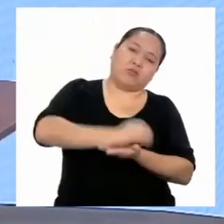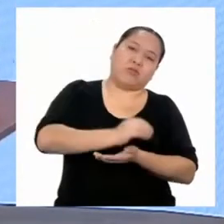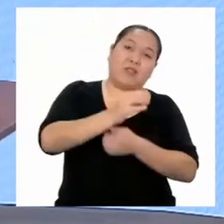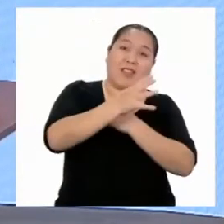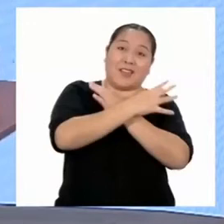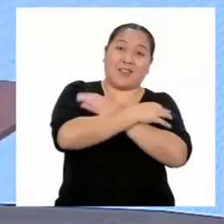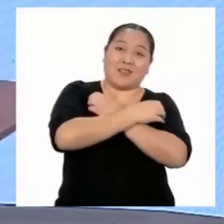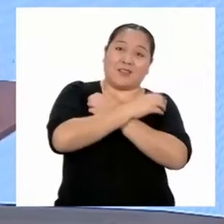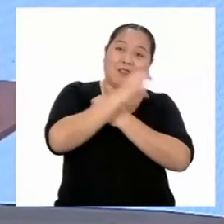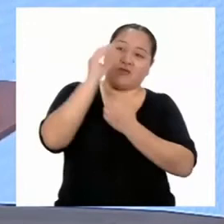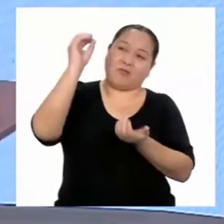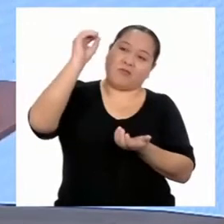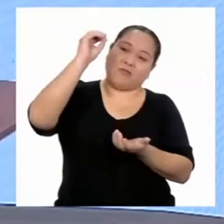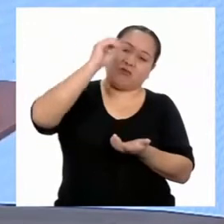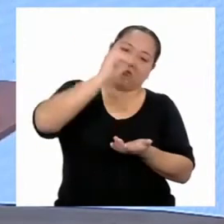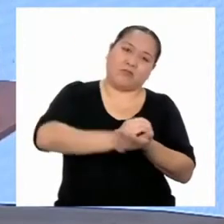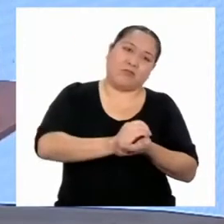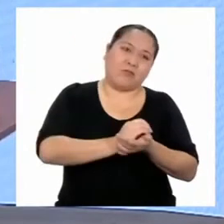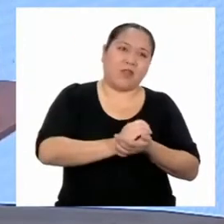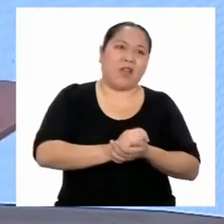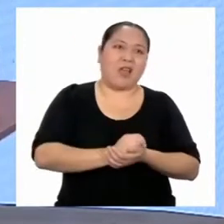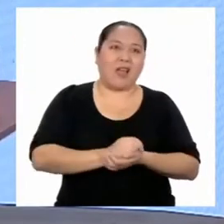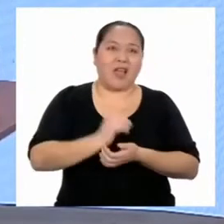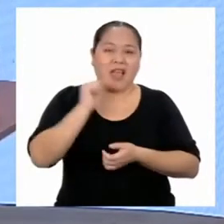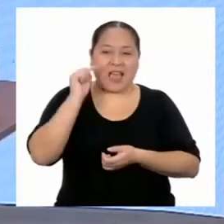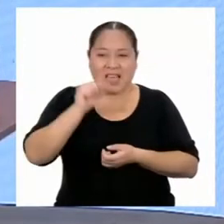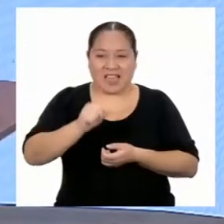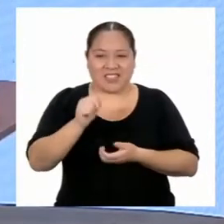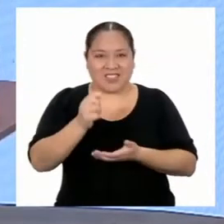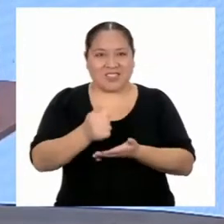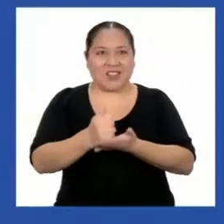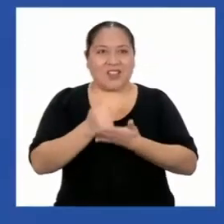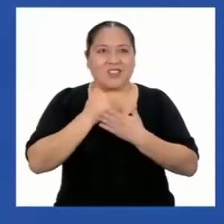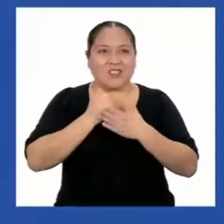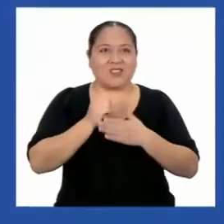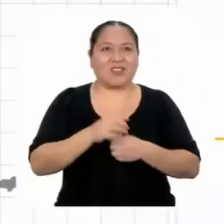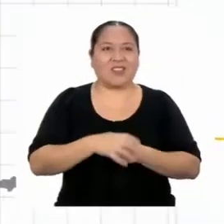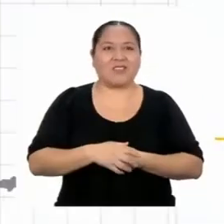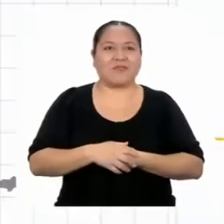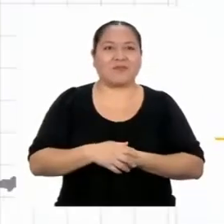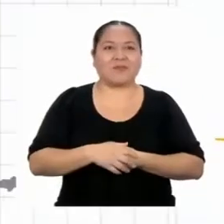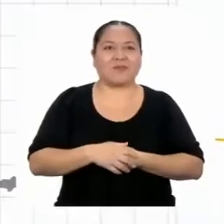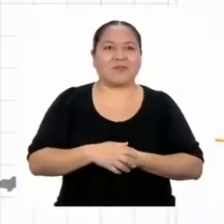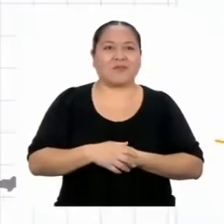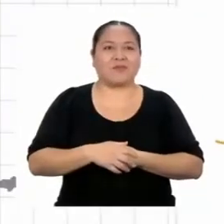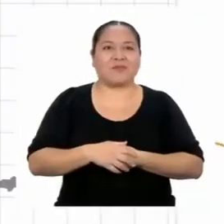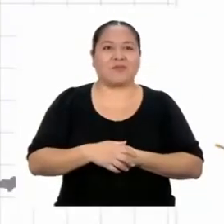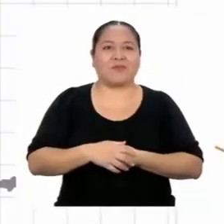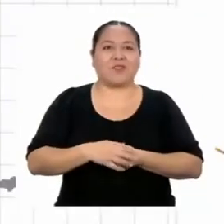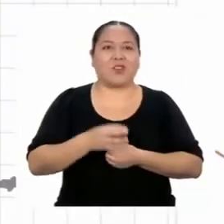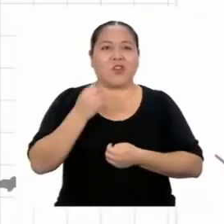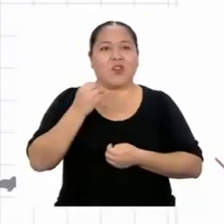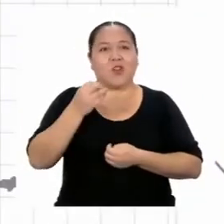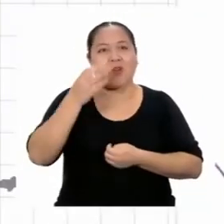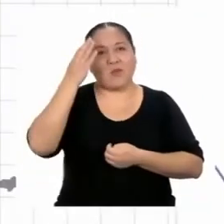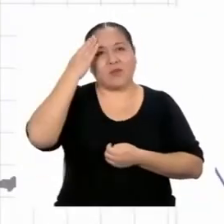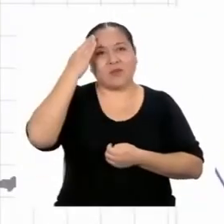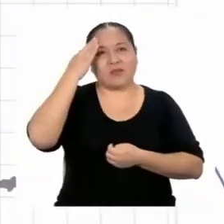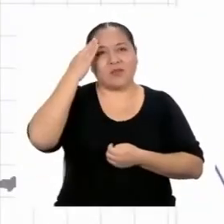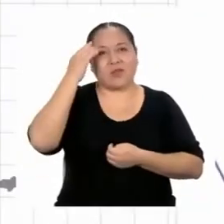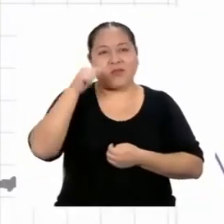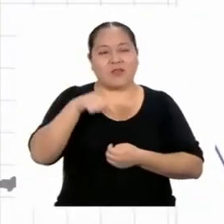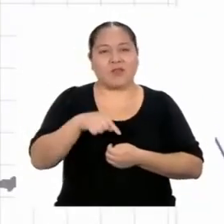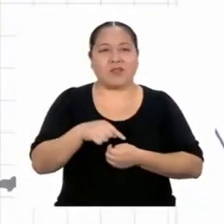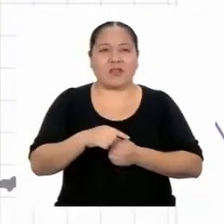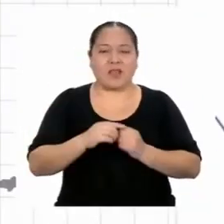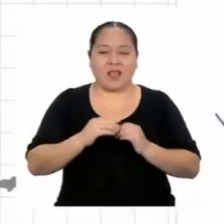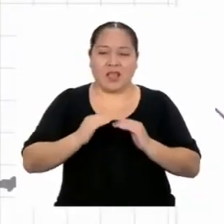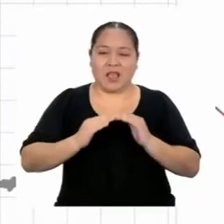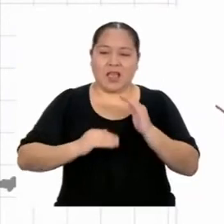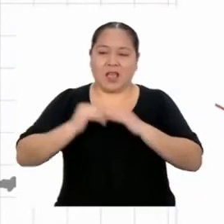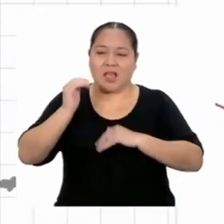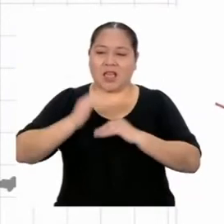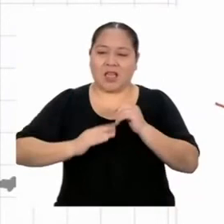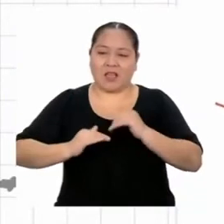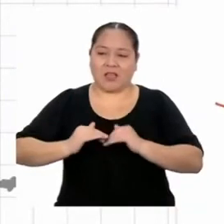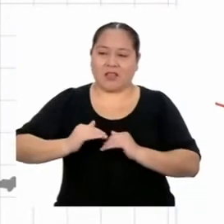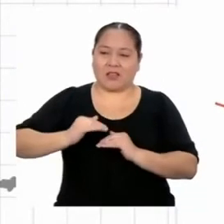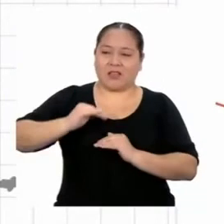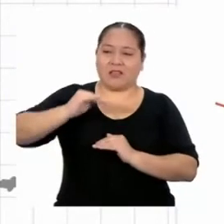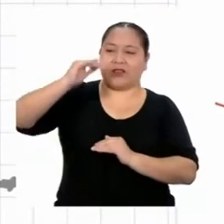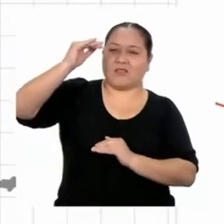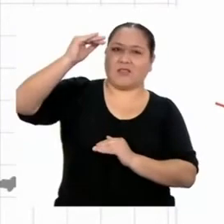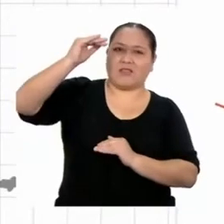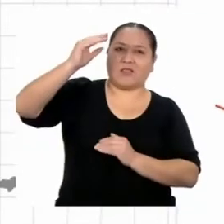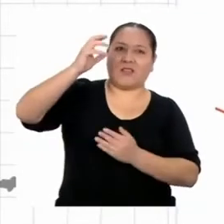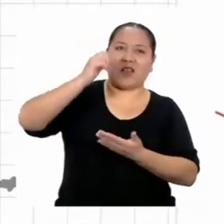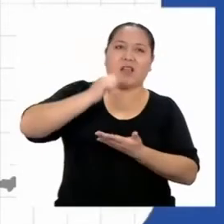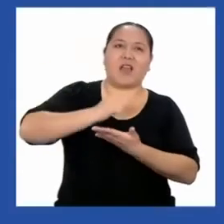¡Ajá! Parece que esta es una pista. ¿Cómo podríamos saber la altura del edificio con ayuda de las